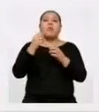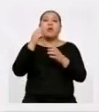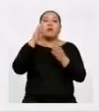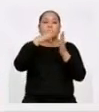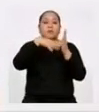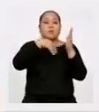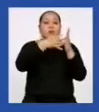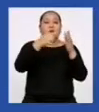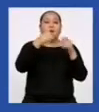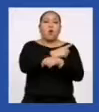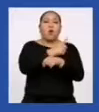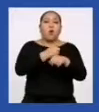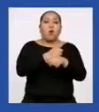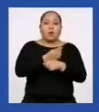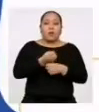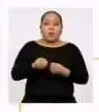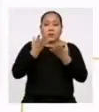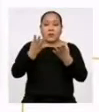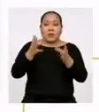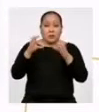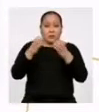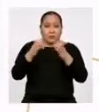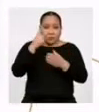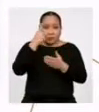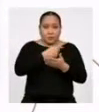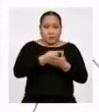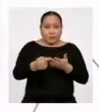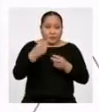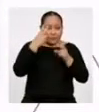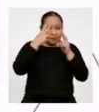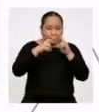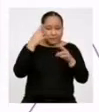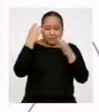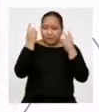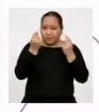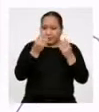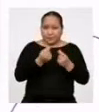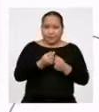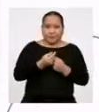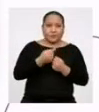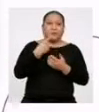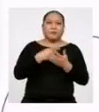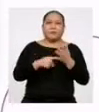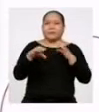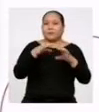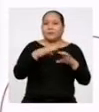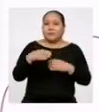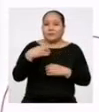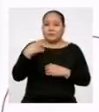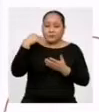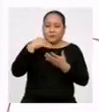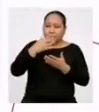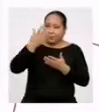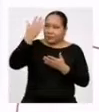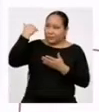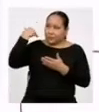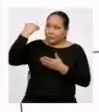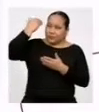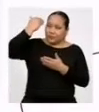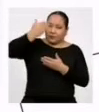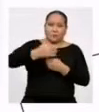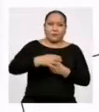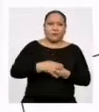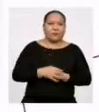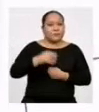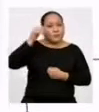clases durante la semana. Vamos a repasar rápidamente lo que hemos venido estudiando en los programas anteriores.